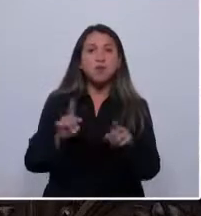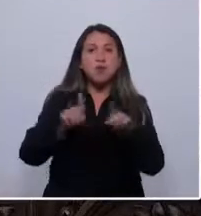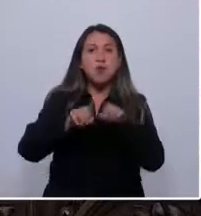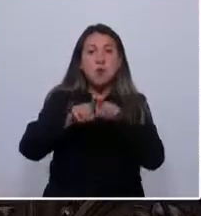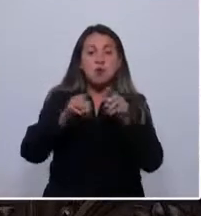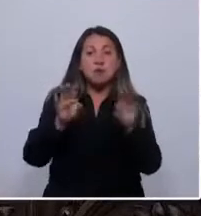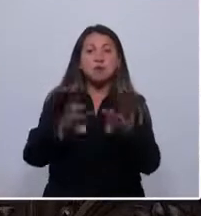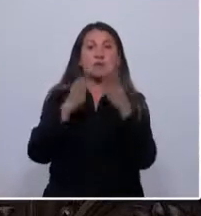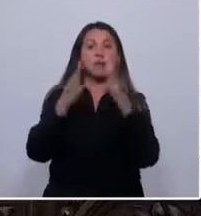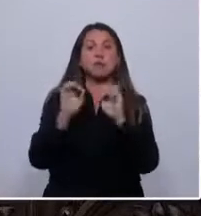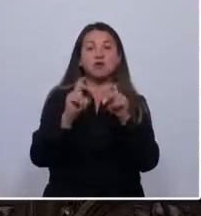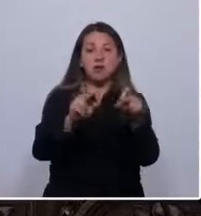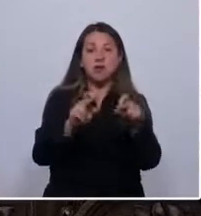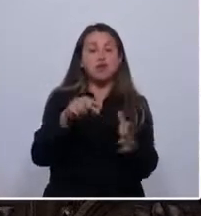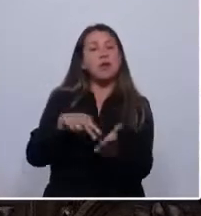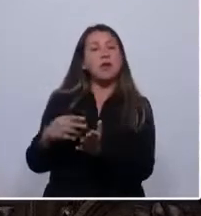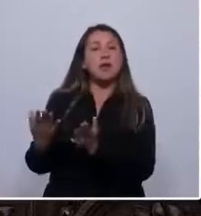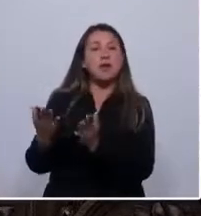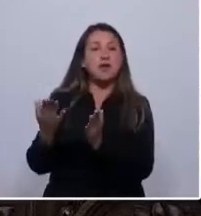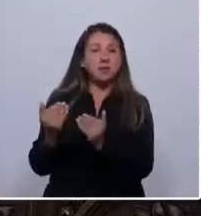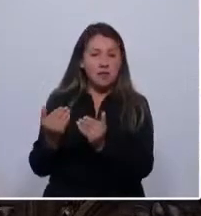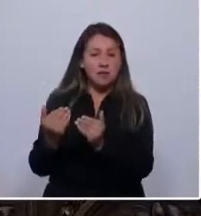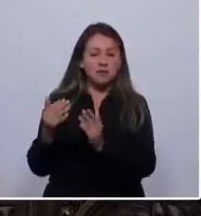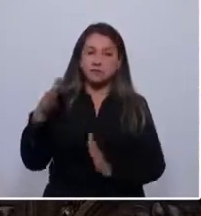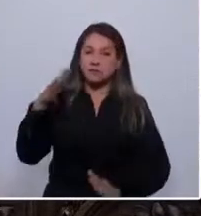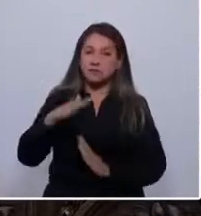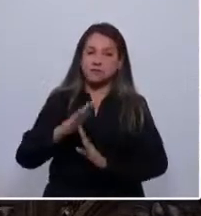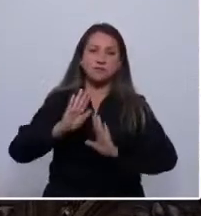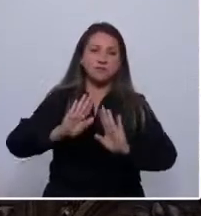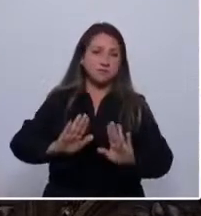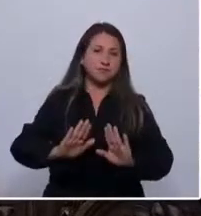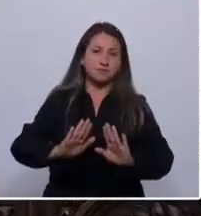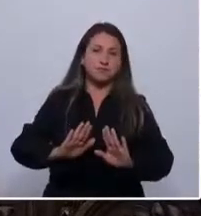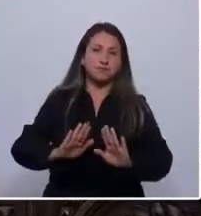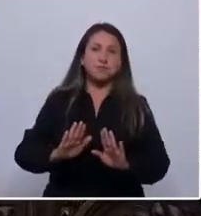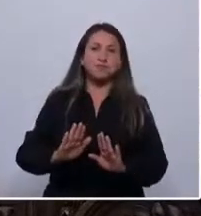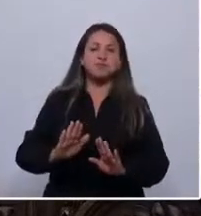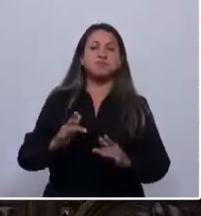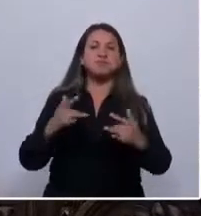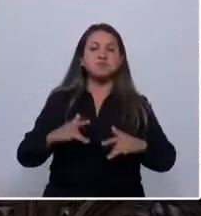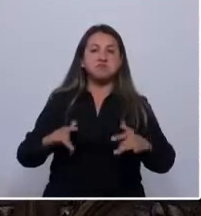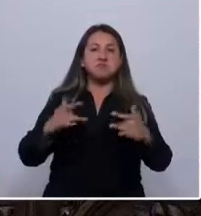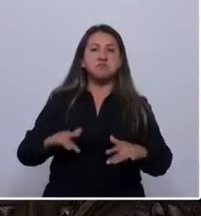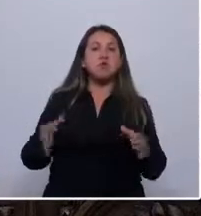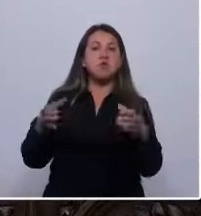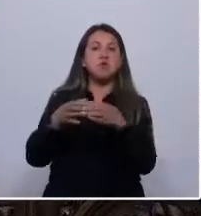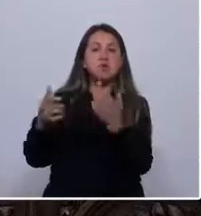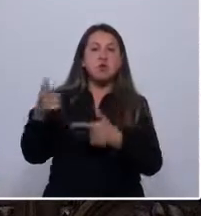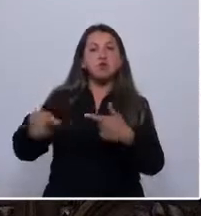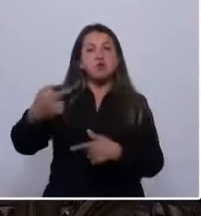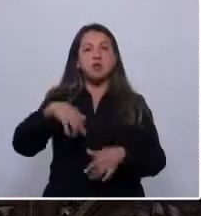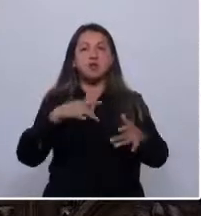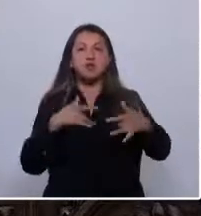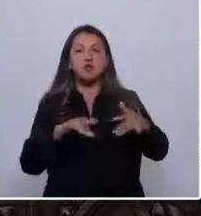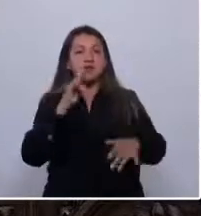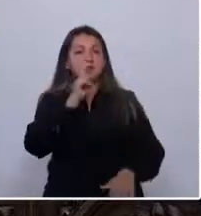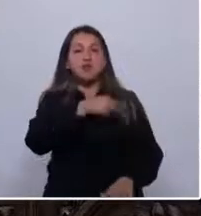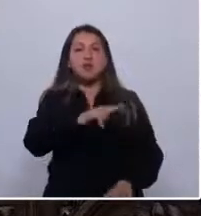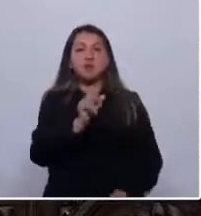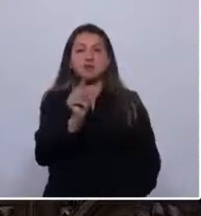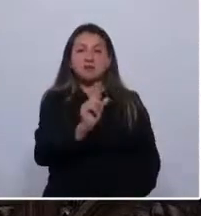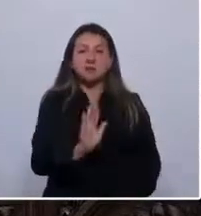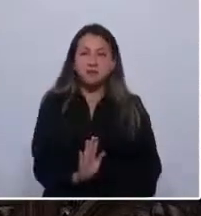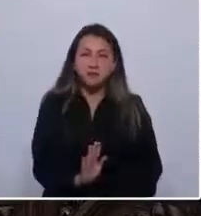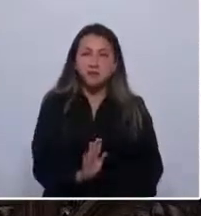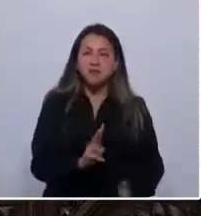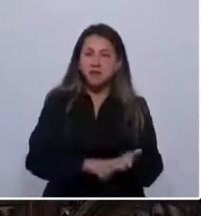oportunidad y esperanza para frenar esta espiral de indolencia de toda la clase política ante esta cruda realidad. Y quiero